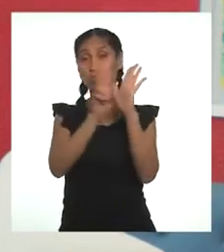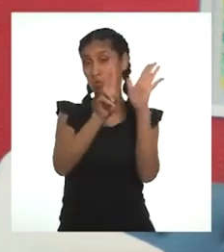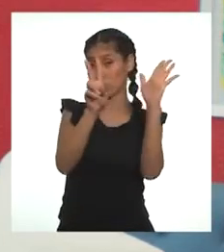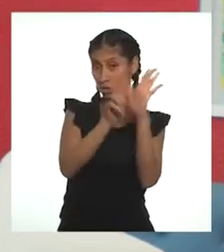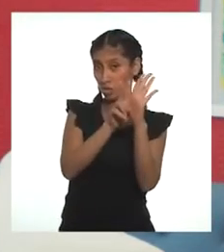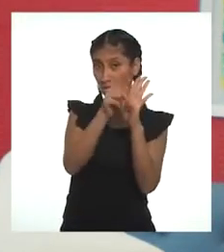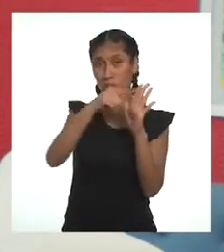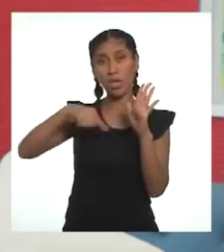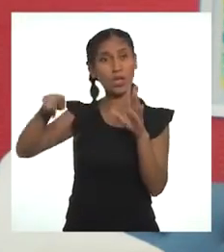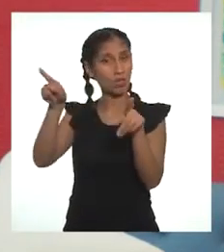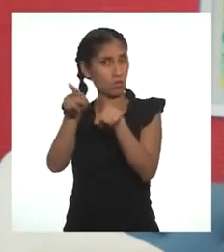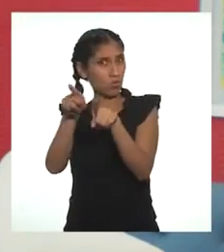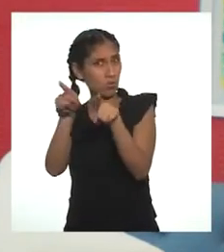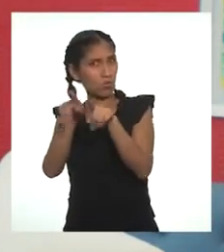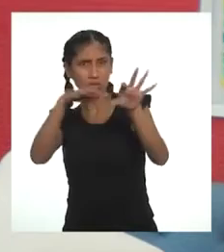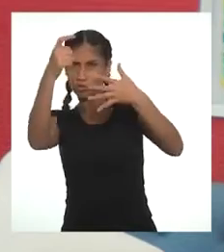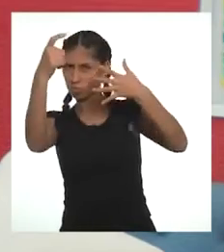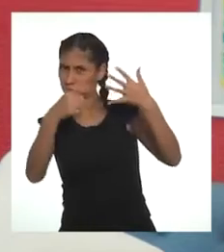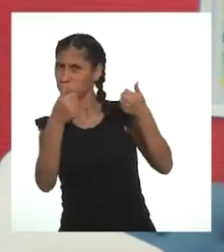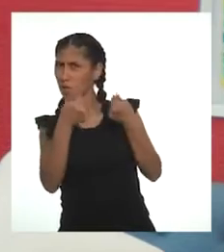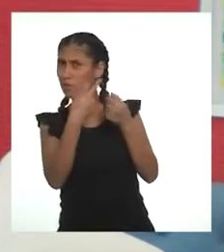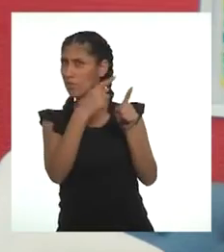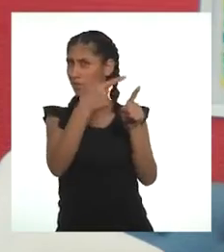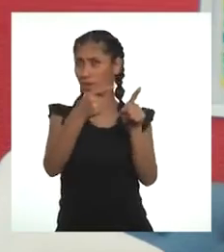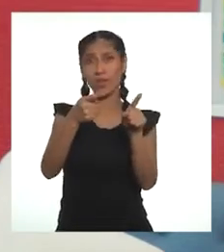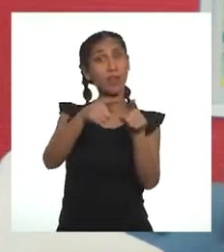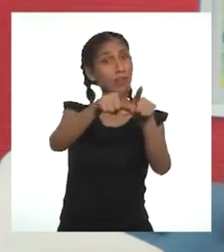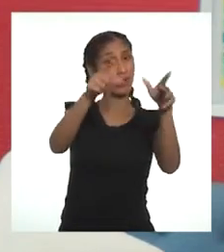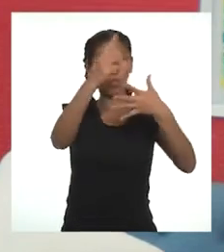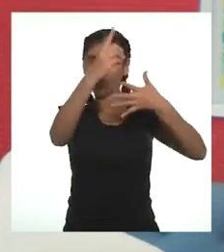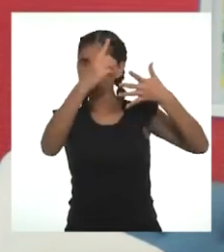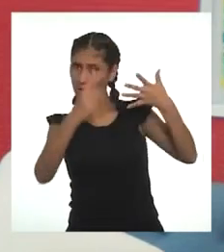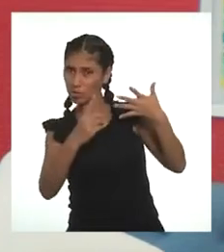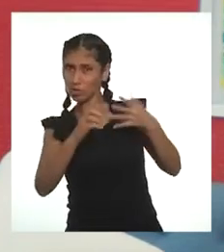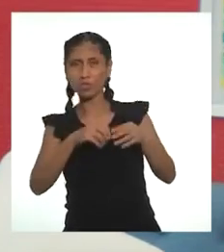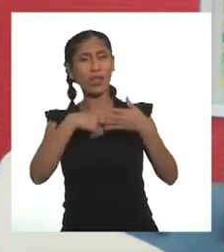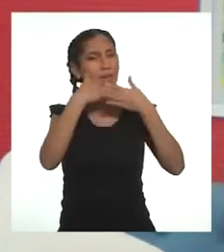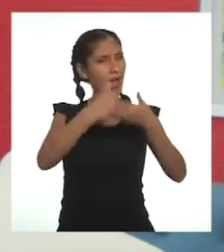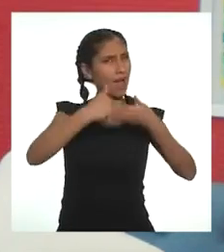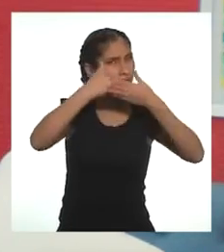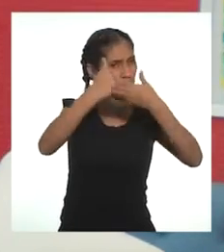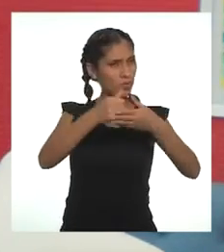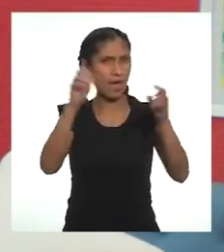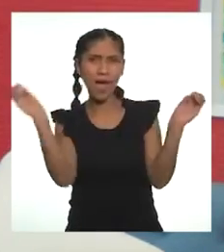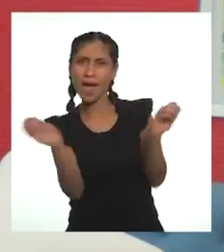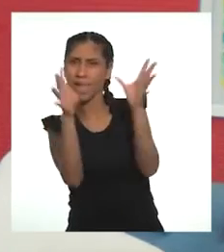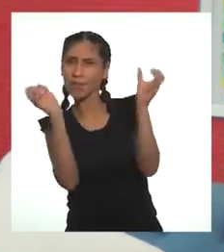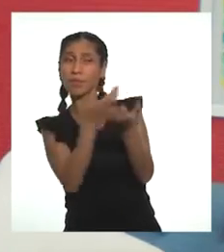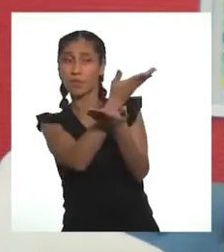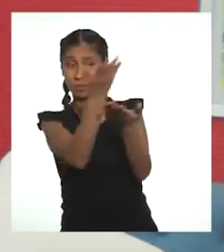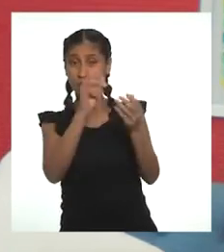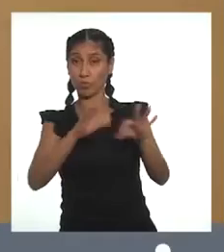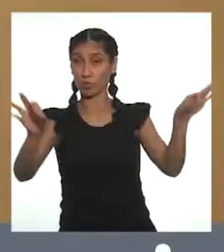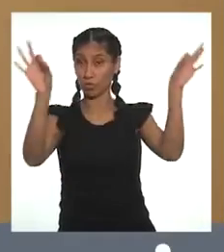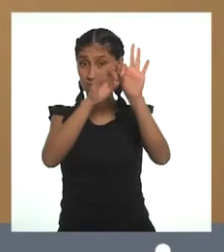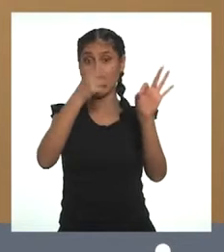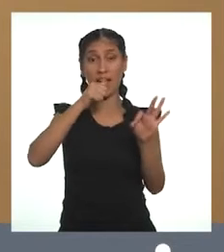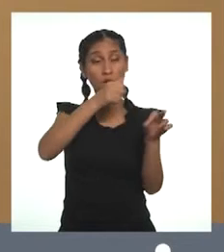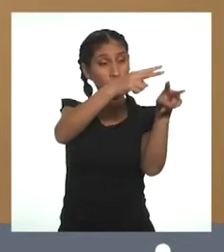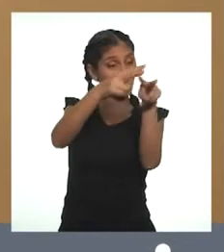voluntarias y voluntarios que hacen una labor muy loable en distintos distritos, fomentando la mejora de hábitos de cuidado de agua y desagüe.